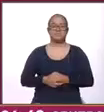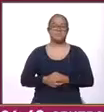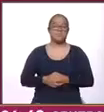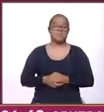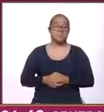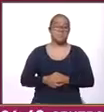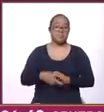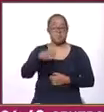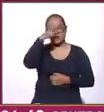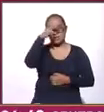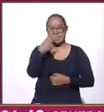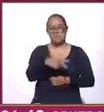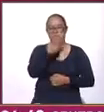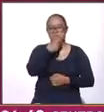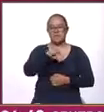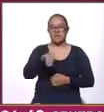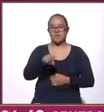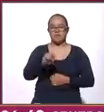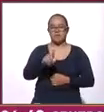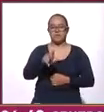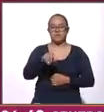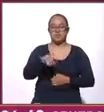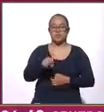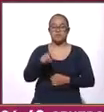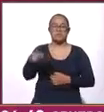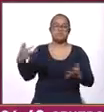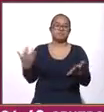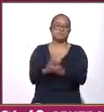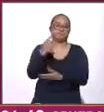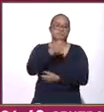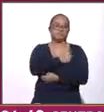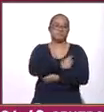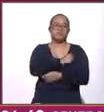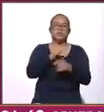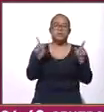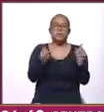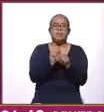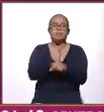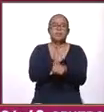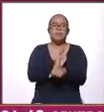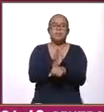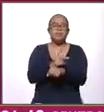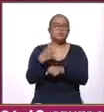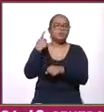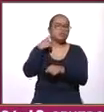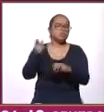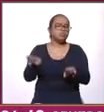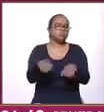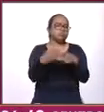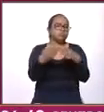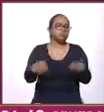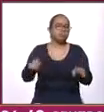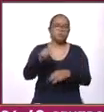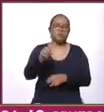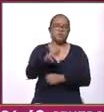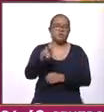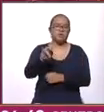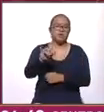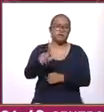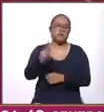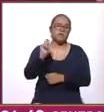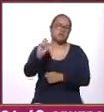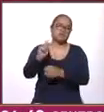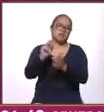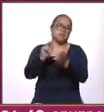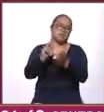Bueno, y el mexicano José Luis Saturno triunfa en Canadá con su cortometraje La Melodía Torrencial en la edición 26 del